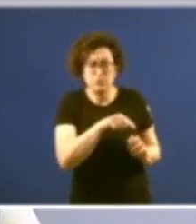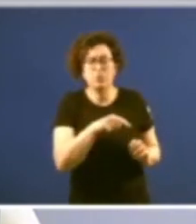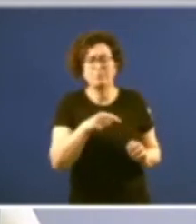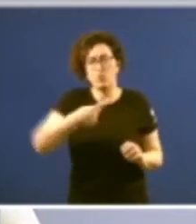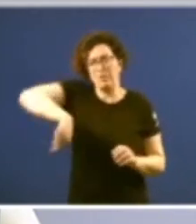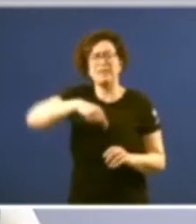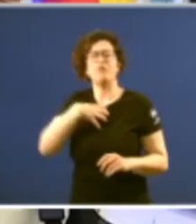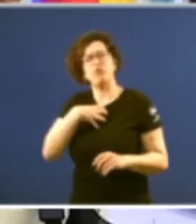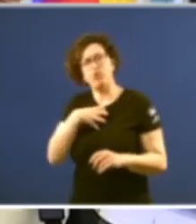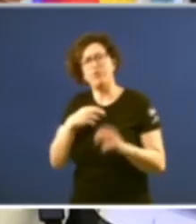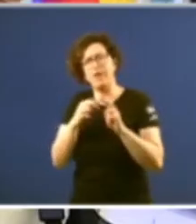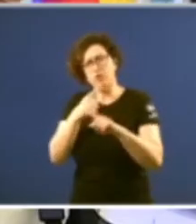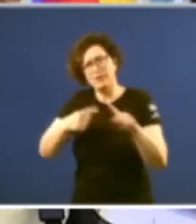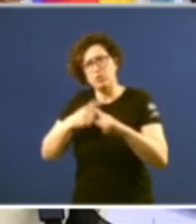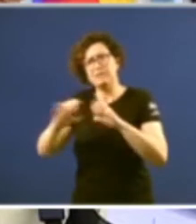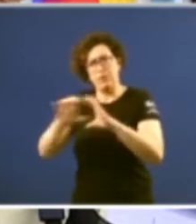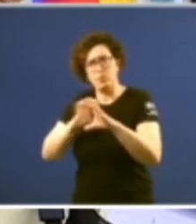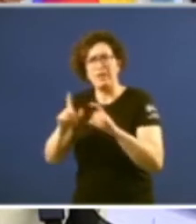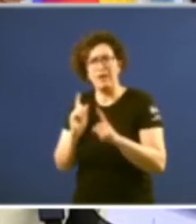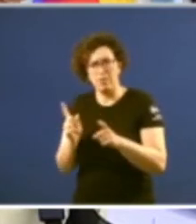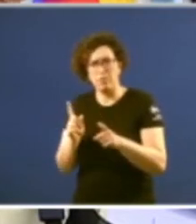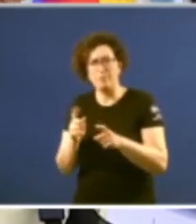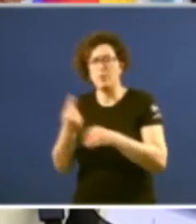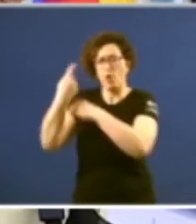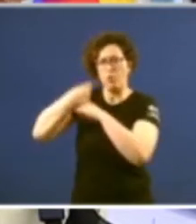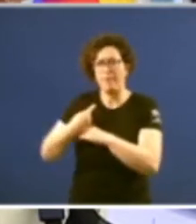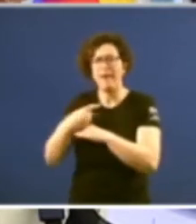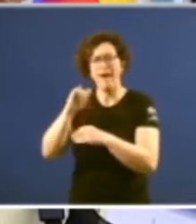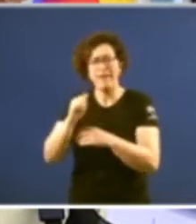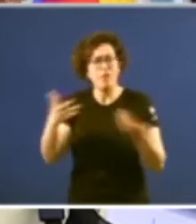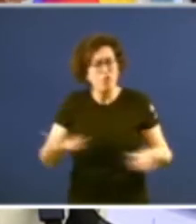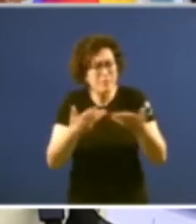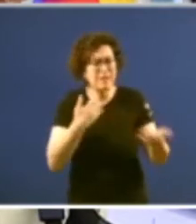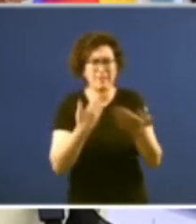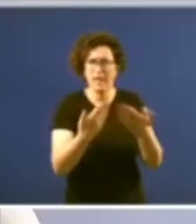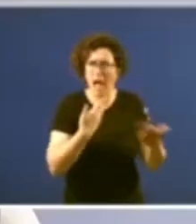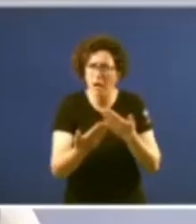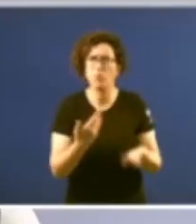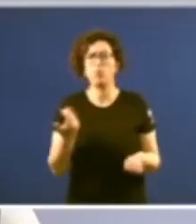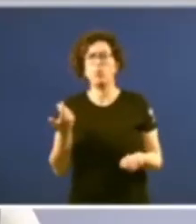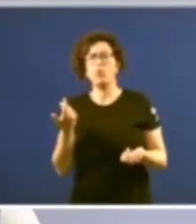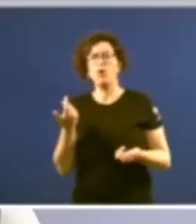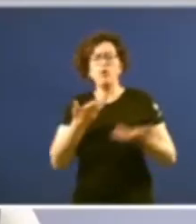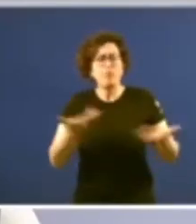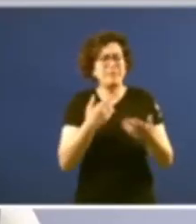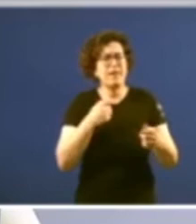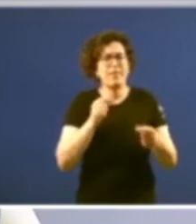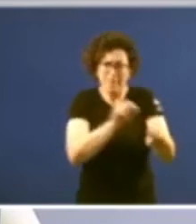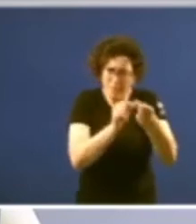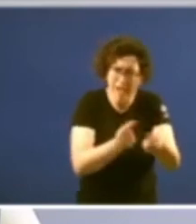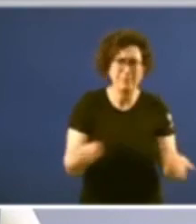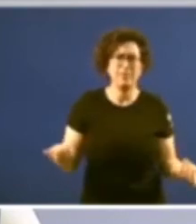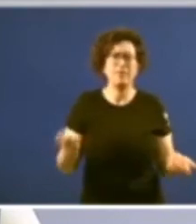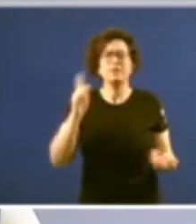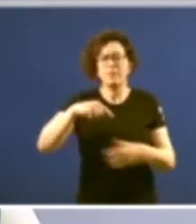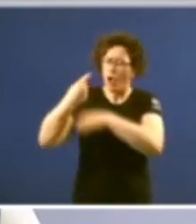dos medios de comunicación temos a obriga de fomentar diálogo temos a obriga de fomentar debate temos